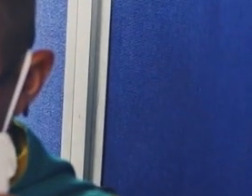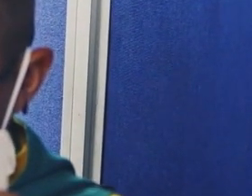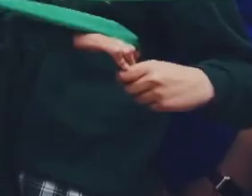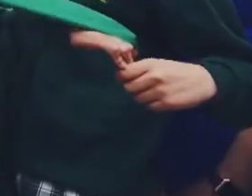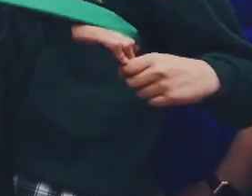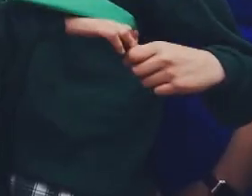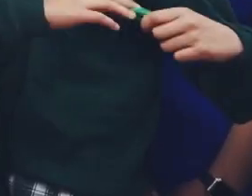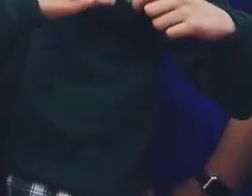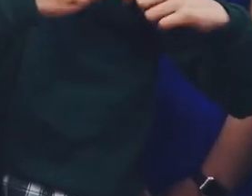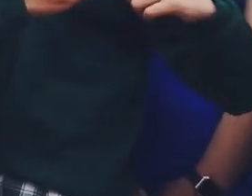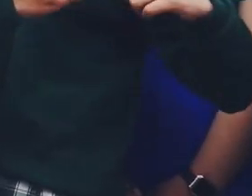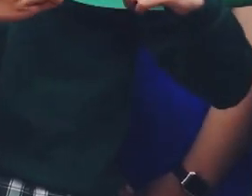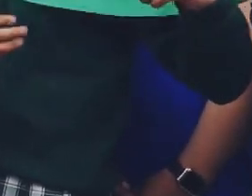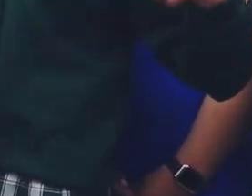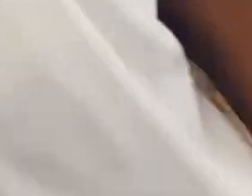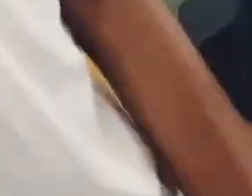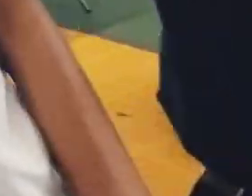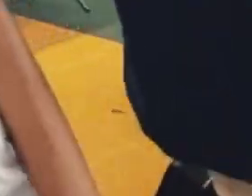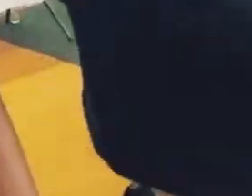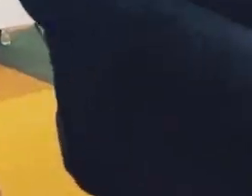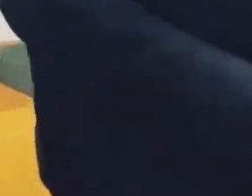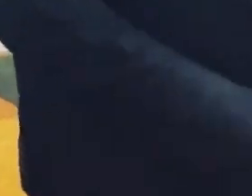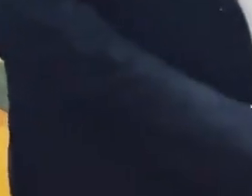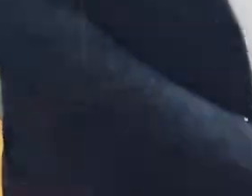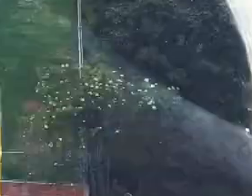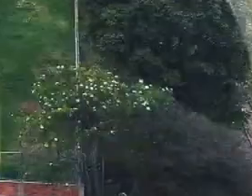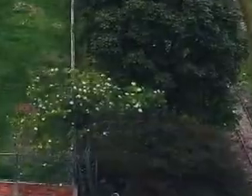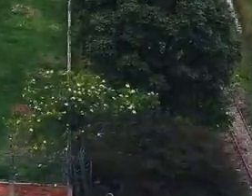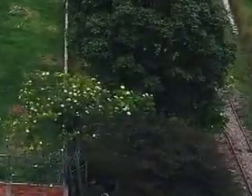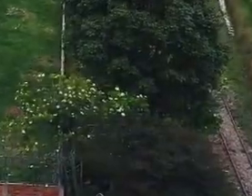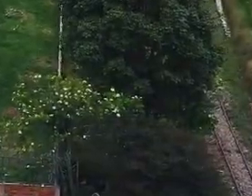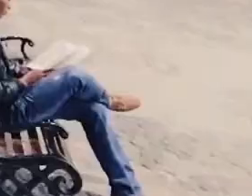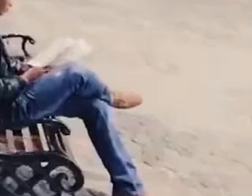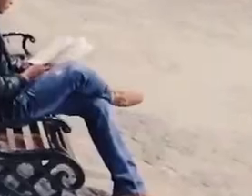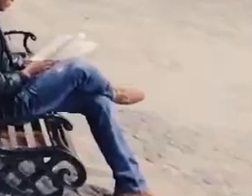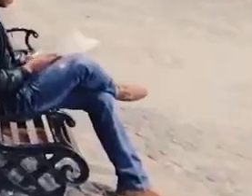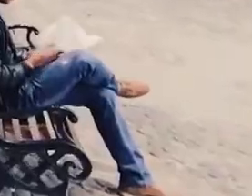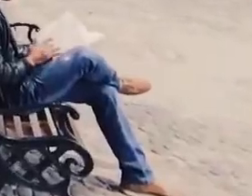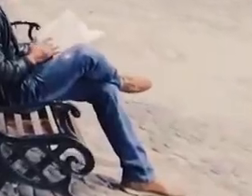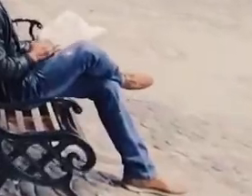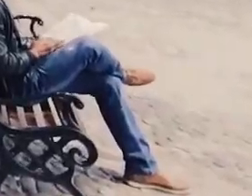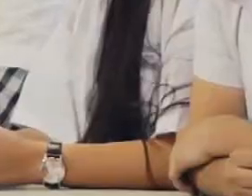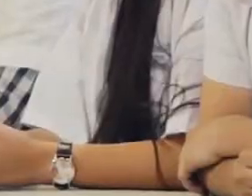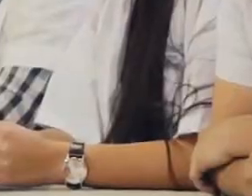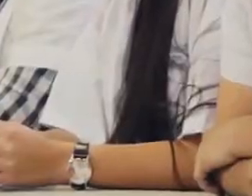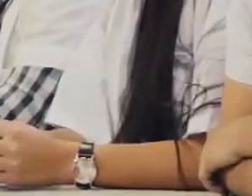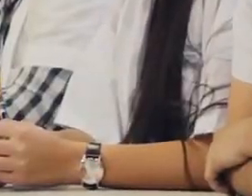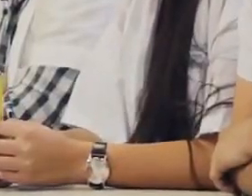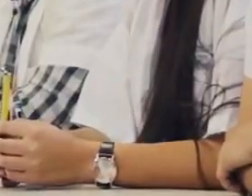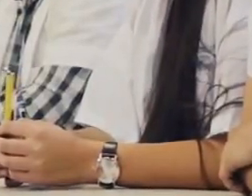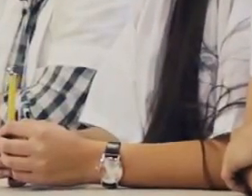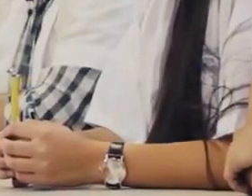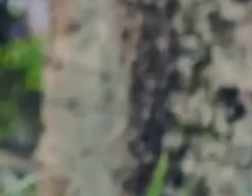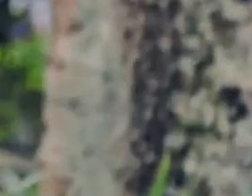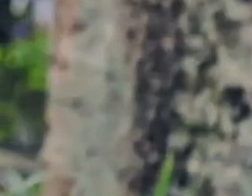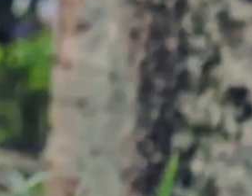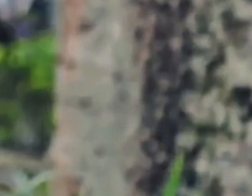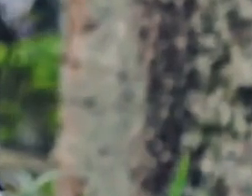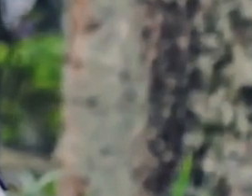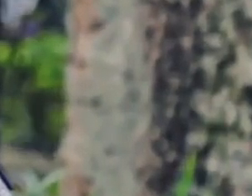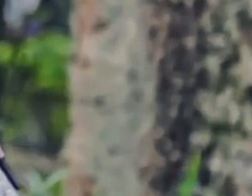cambio, se nota en la educación. Que nota el cambio,